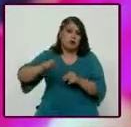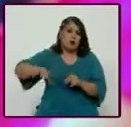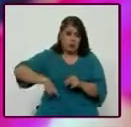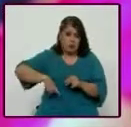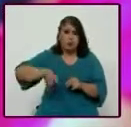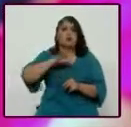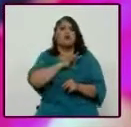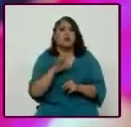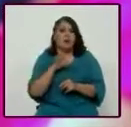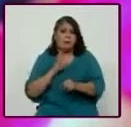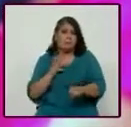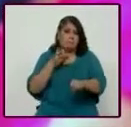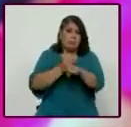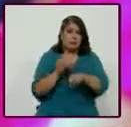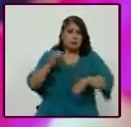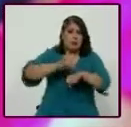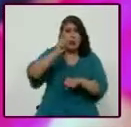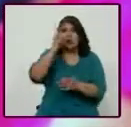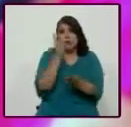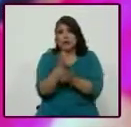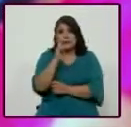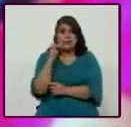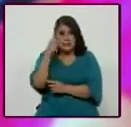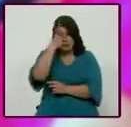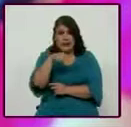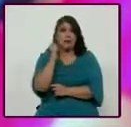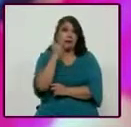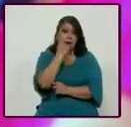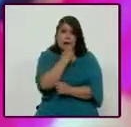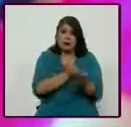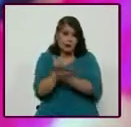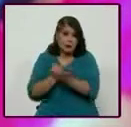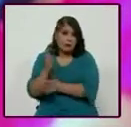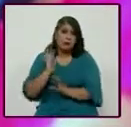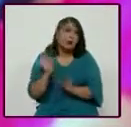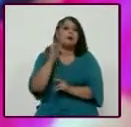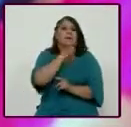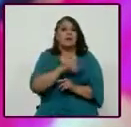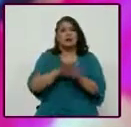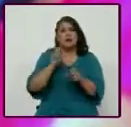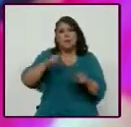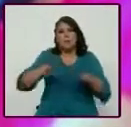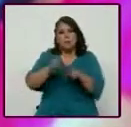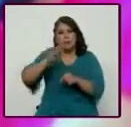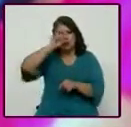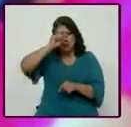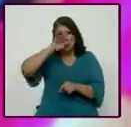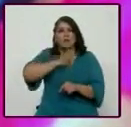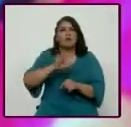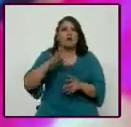una incidencia, no sólo el Secretario de Educación Pública para las tomas de decisiones, y que el propio Consejo Consultivo del Deporte